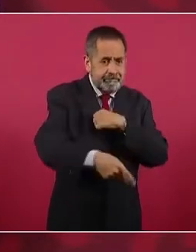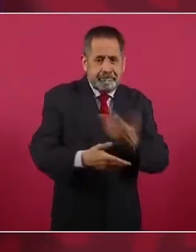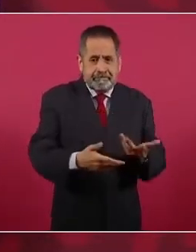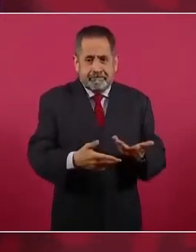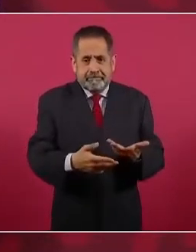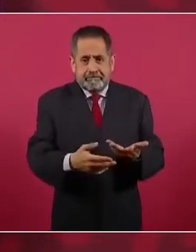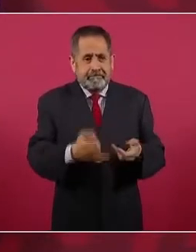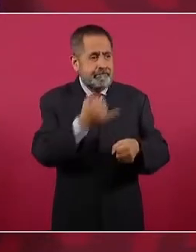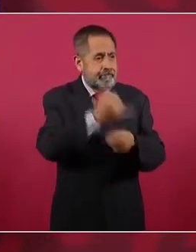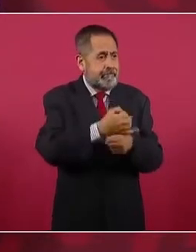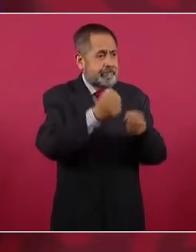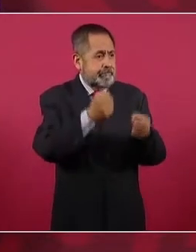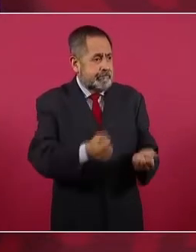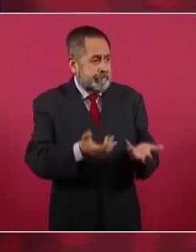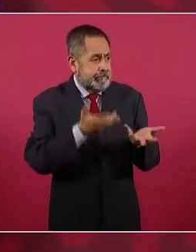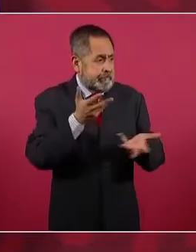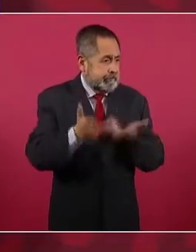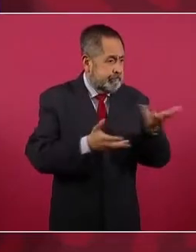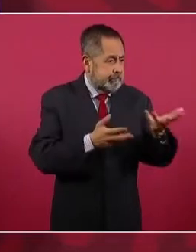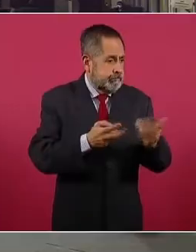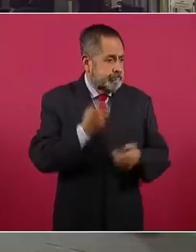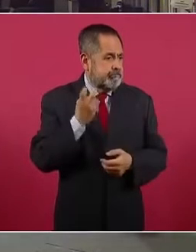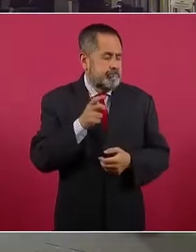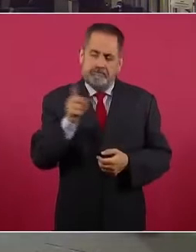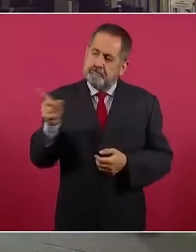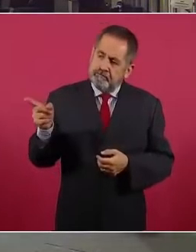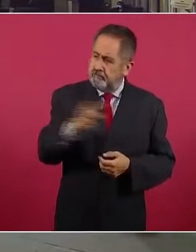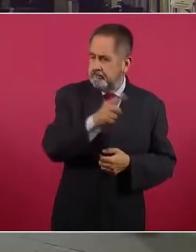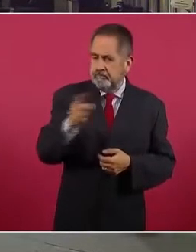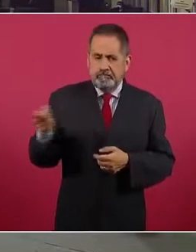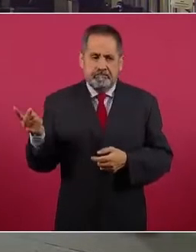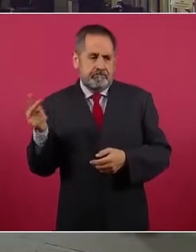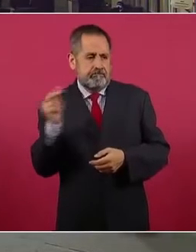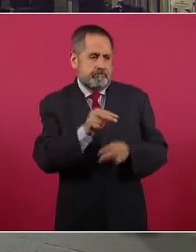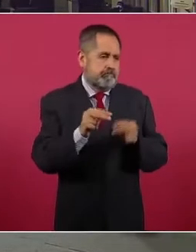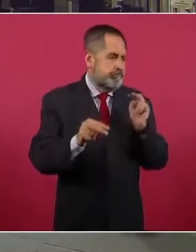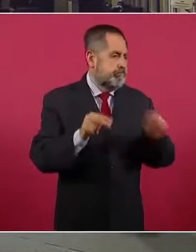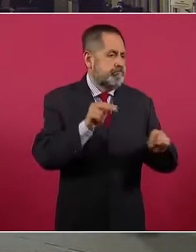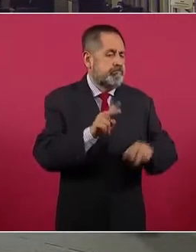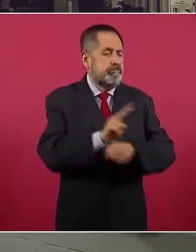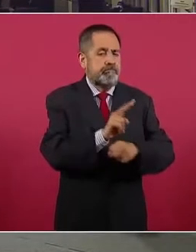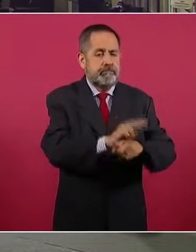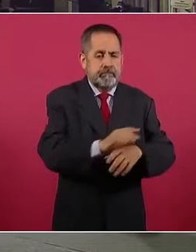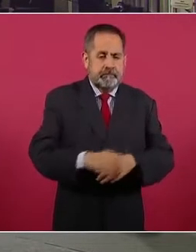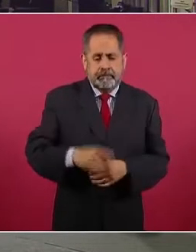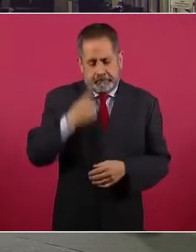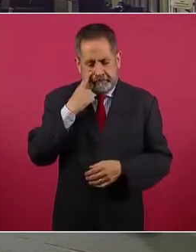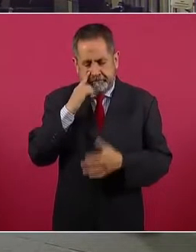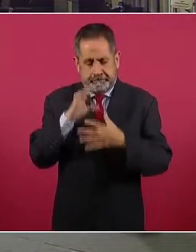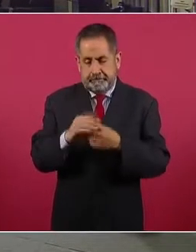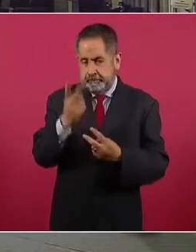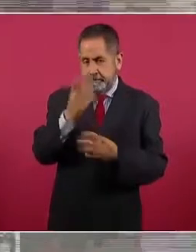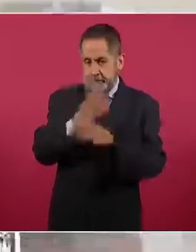seguridad pública y había dos cosas,